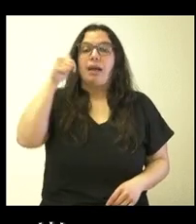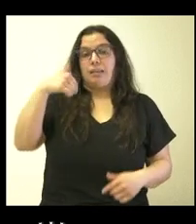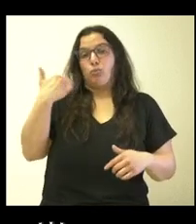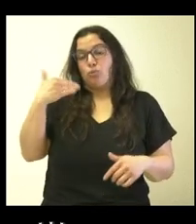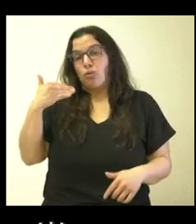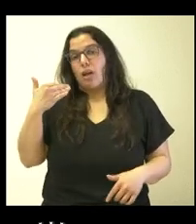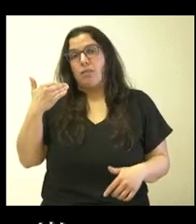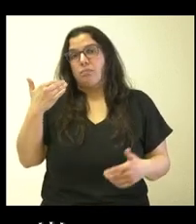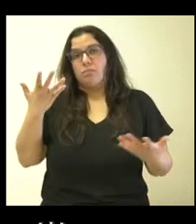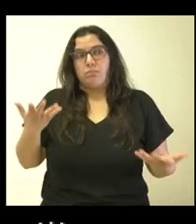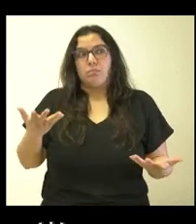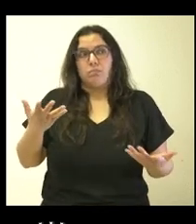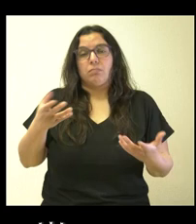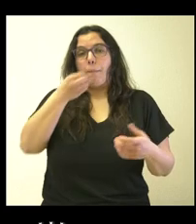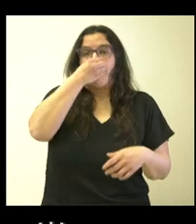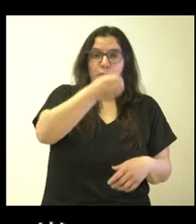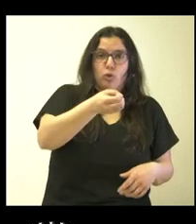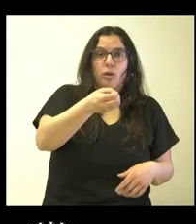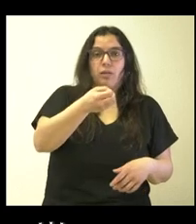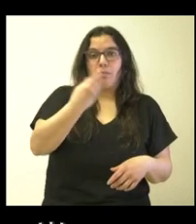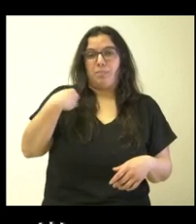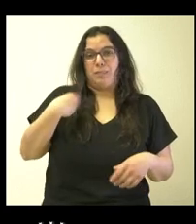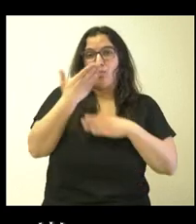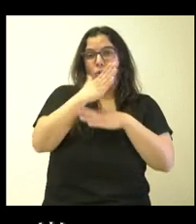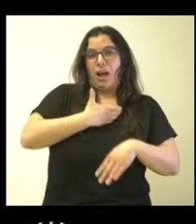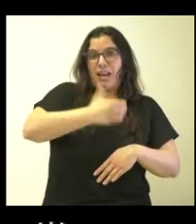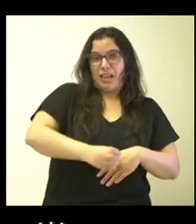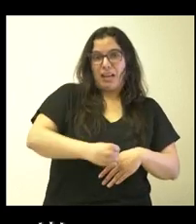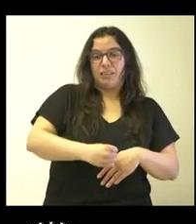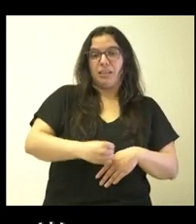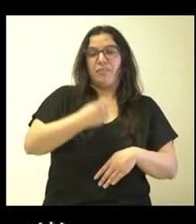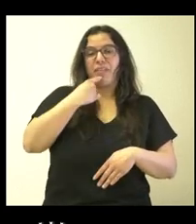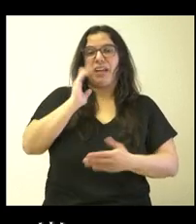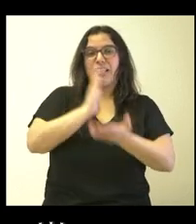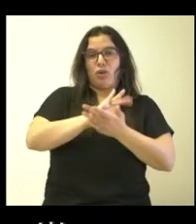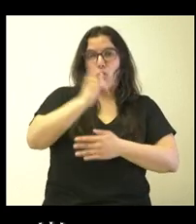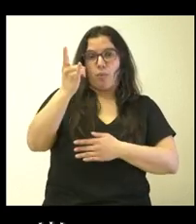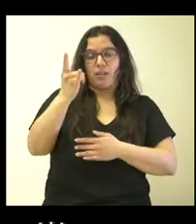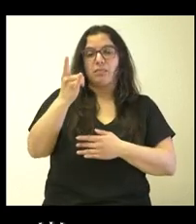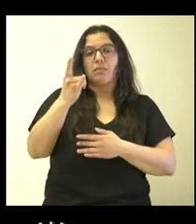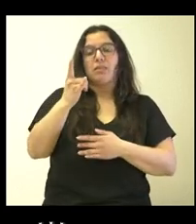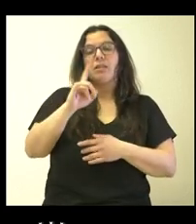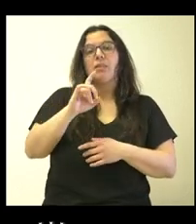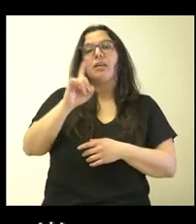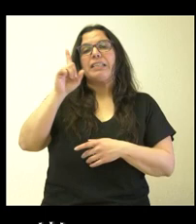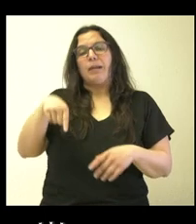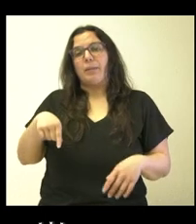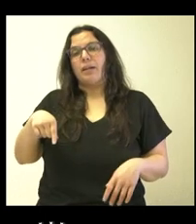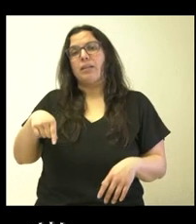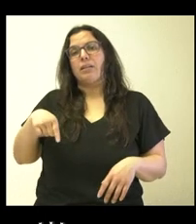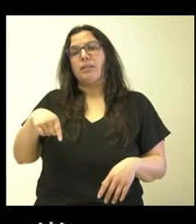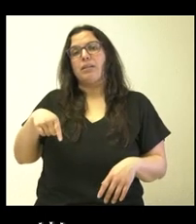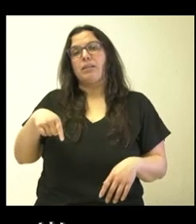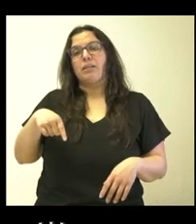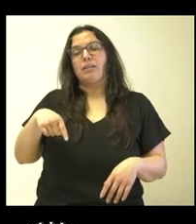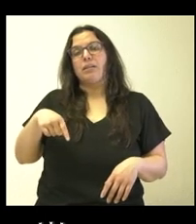el Partido Socialista, a través del alcalde, que lo llama de doble castigo, y también a través del alcalde, que